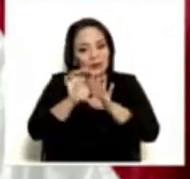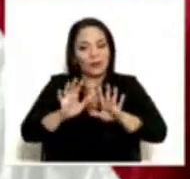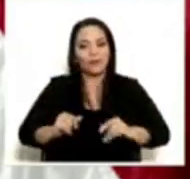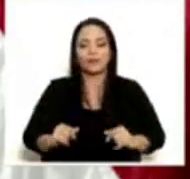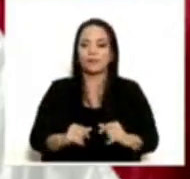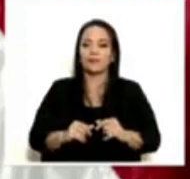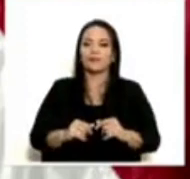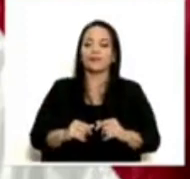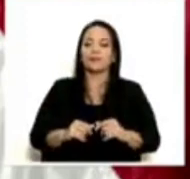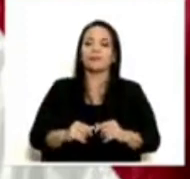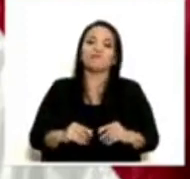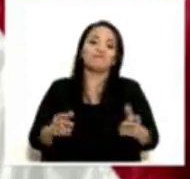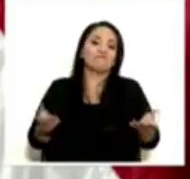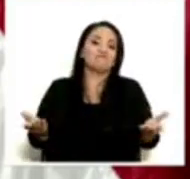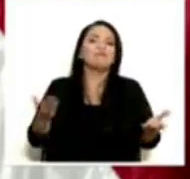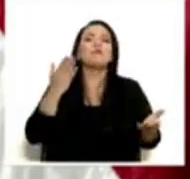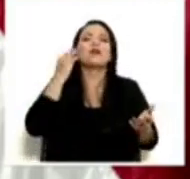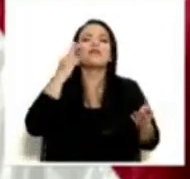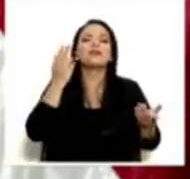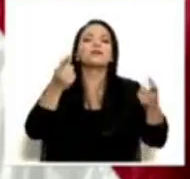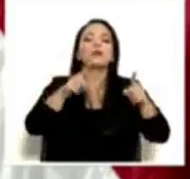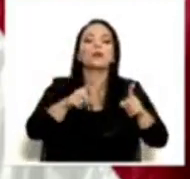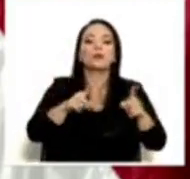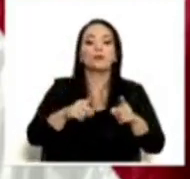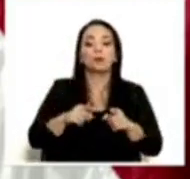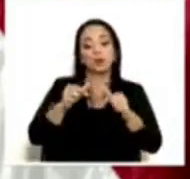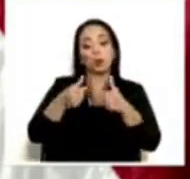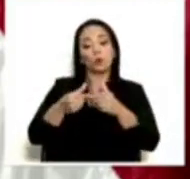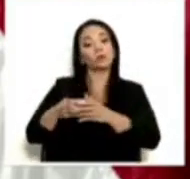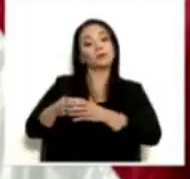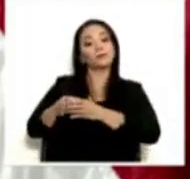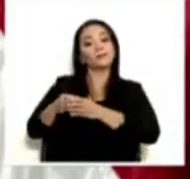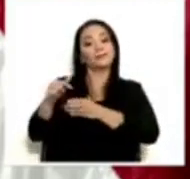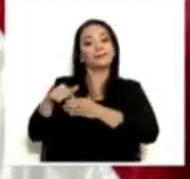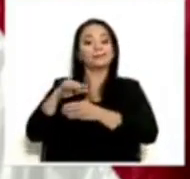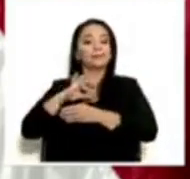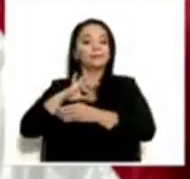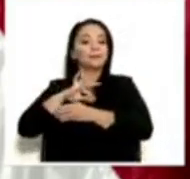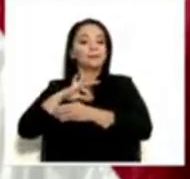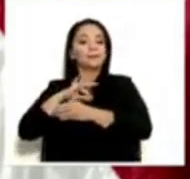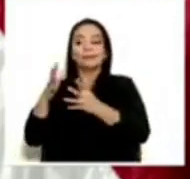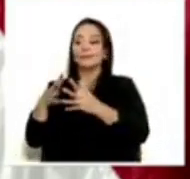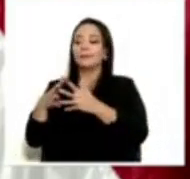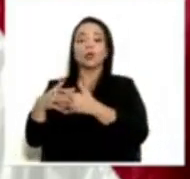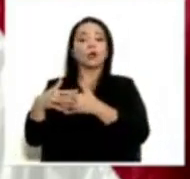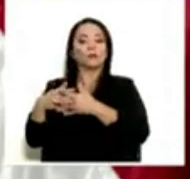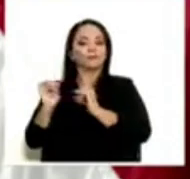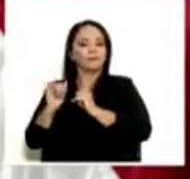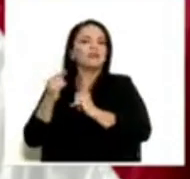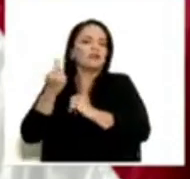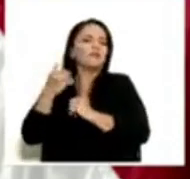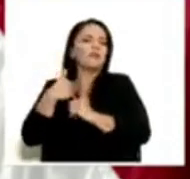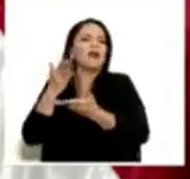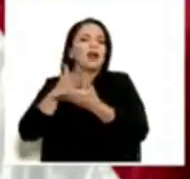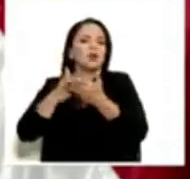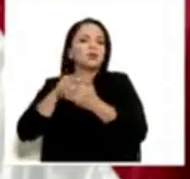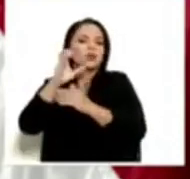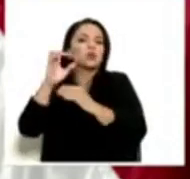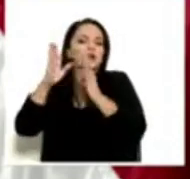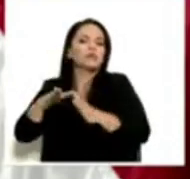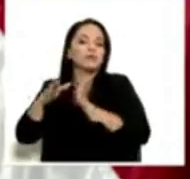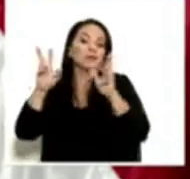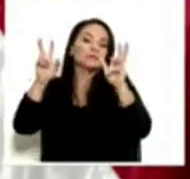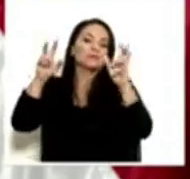porque las élites económicas bloquearon en aquel momento los ticos con corona. Siempre ha habido algunos ticos con corona.